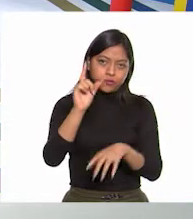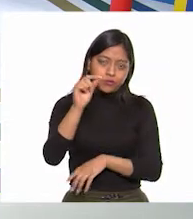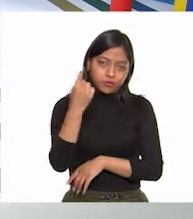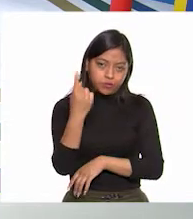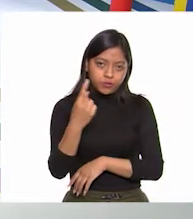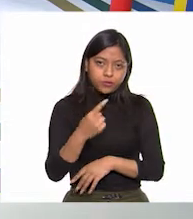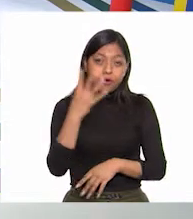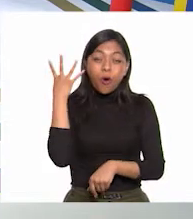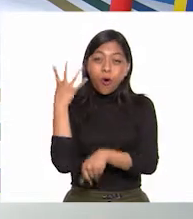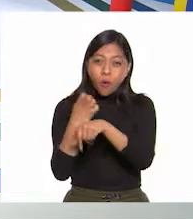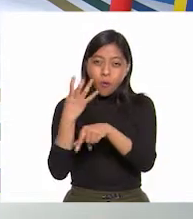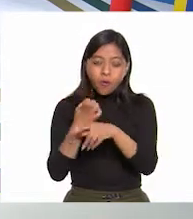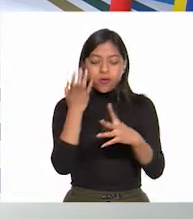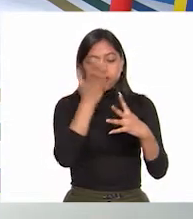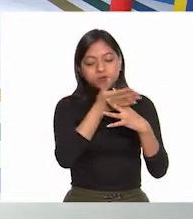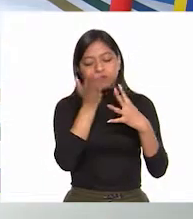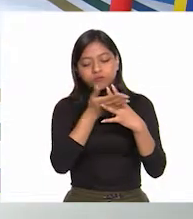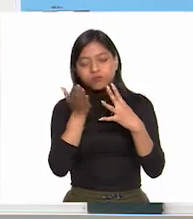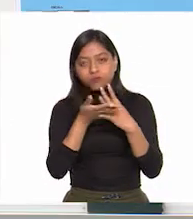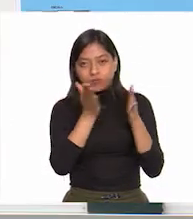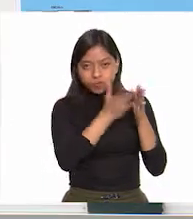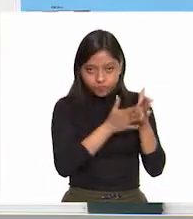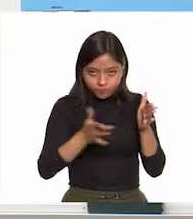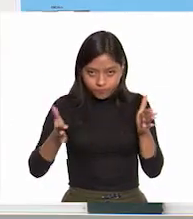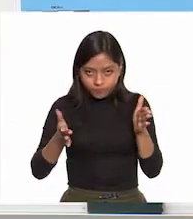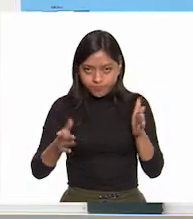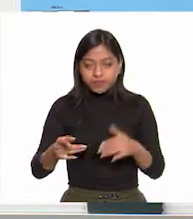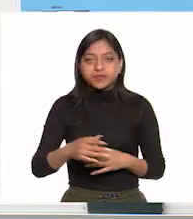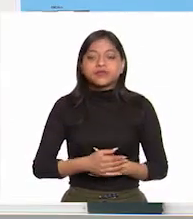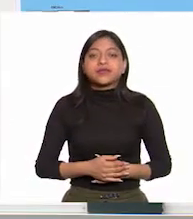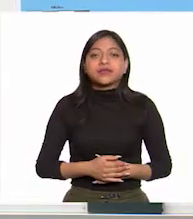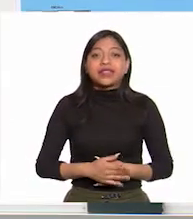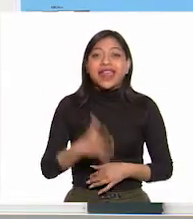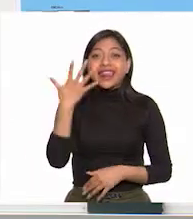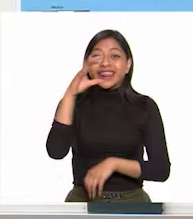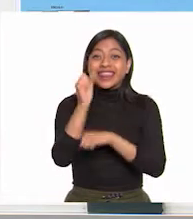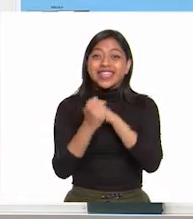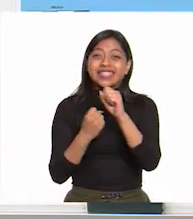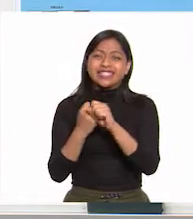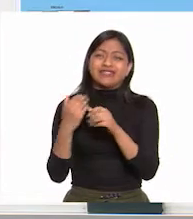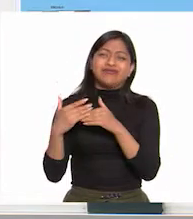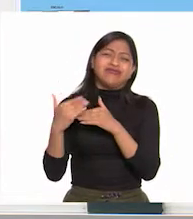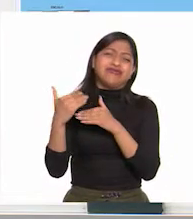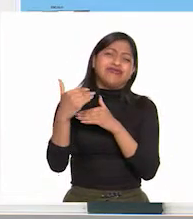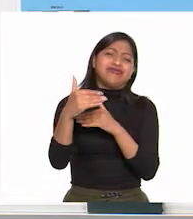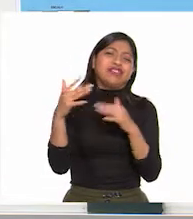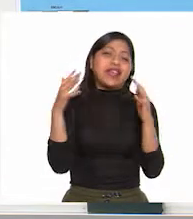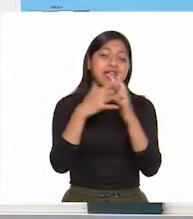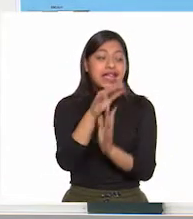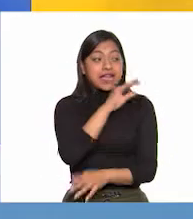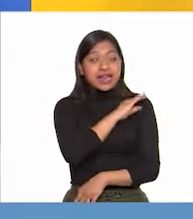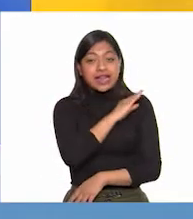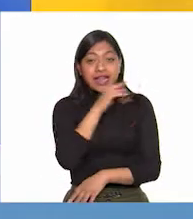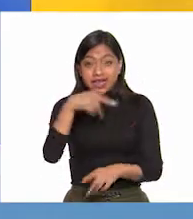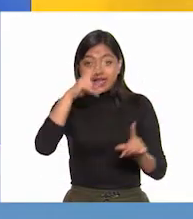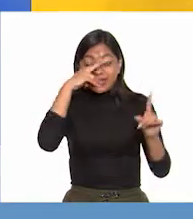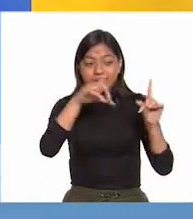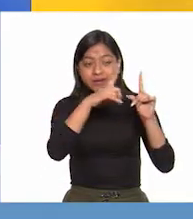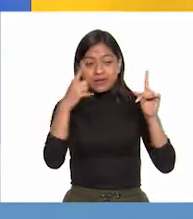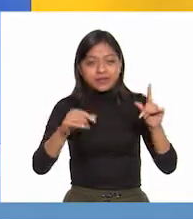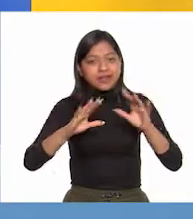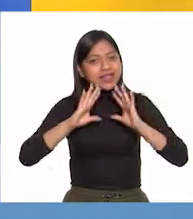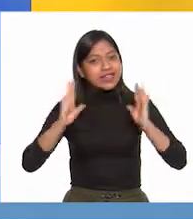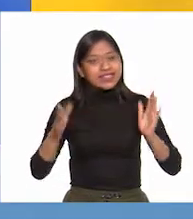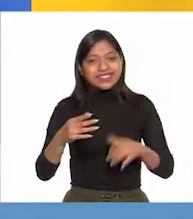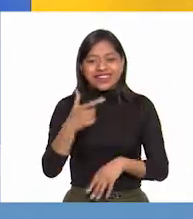Cuarta etapa en nuestra línea del tiempo. Después de diez años de guerra, la Nueva España se encontraba en crisis